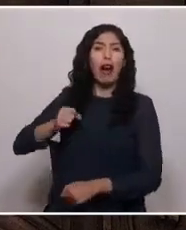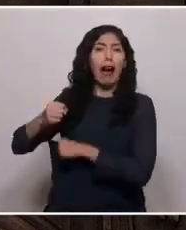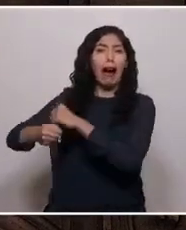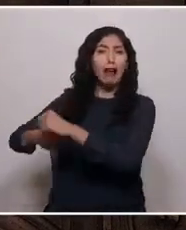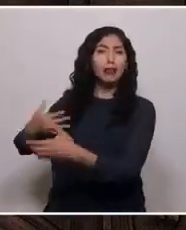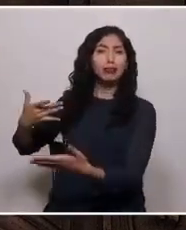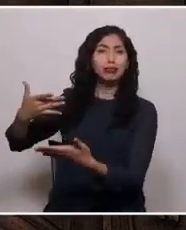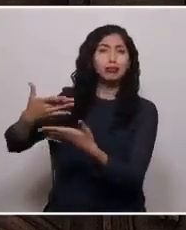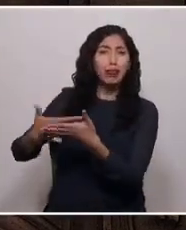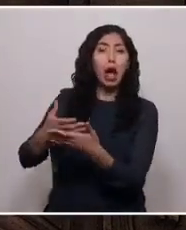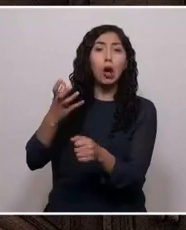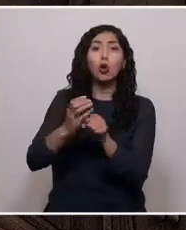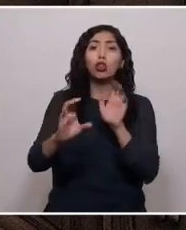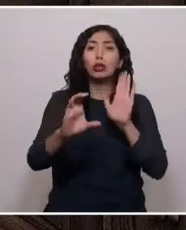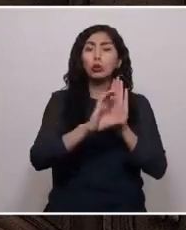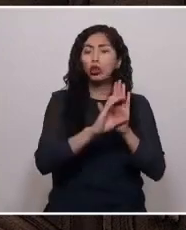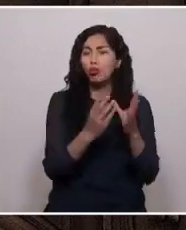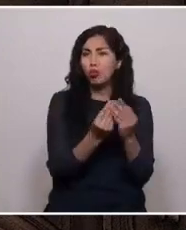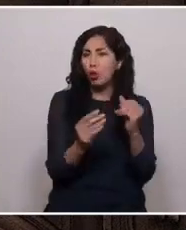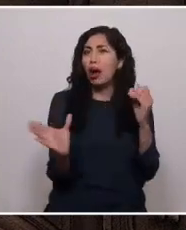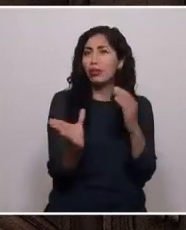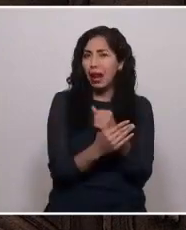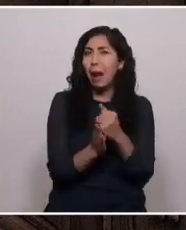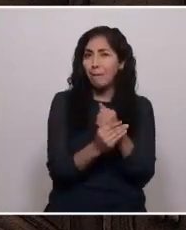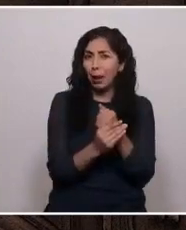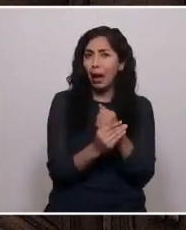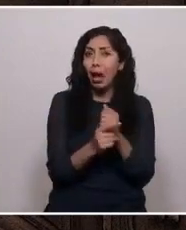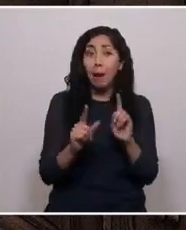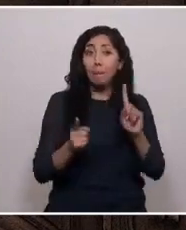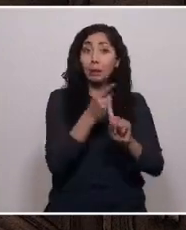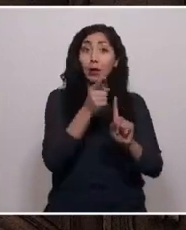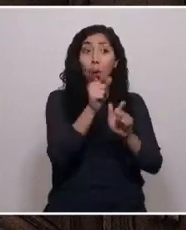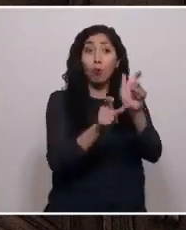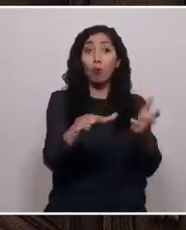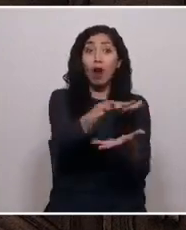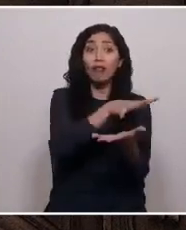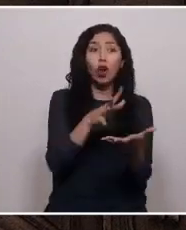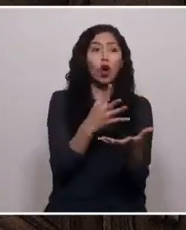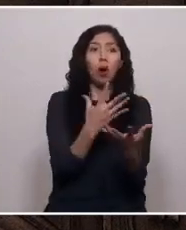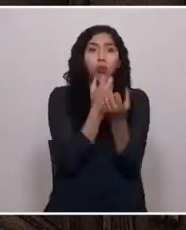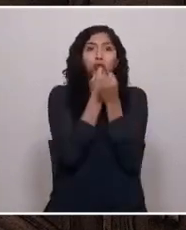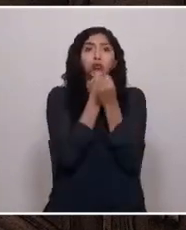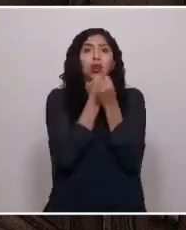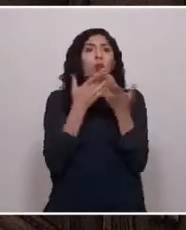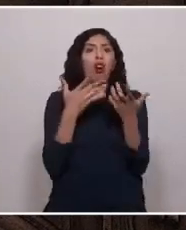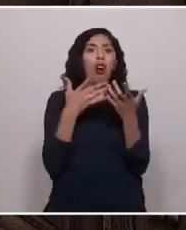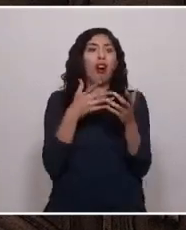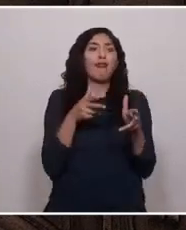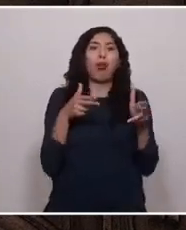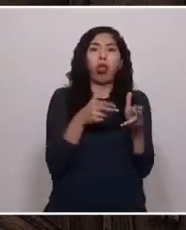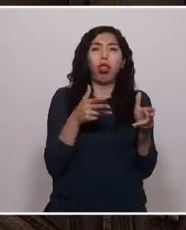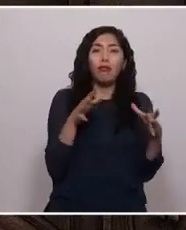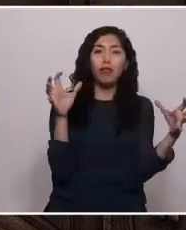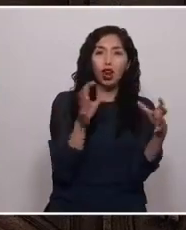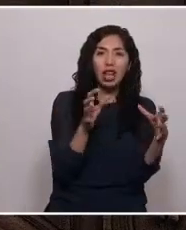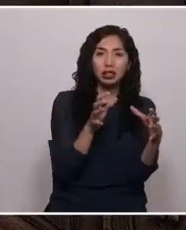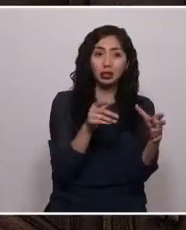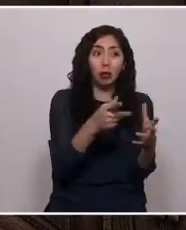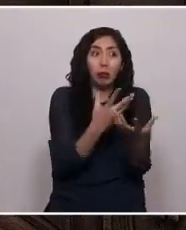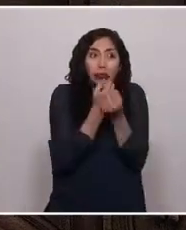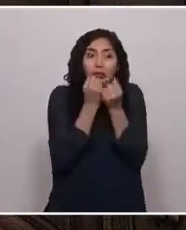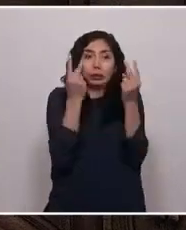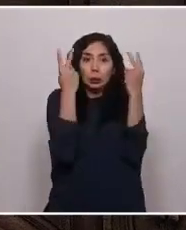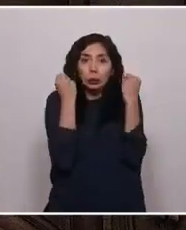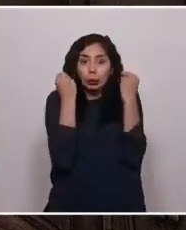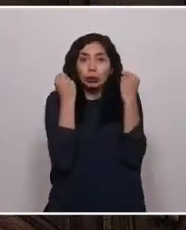llena de trampas, primero silenciando al pueblo por la fuerza y luego desmovilizándonos, pues la política era